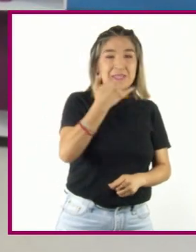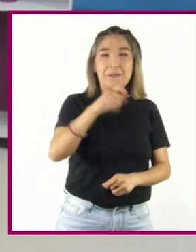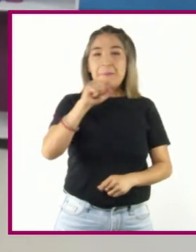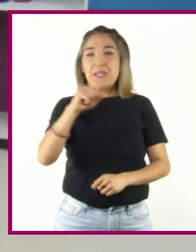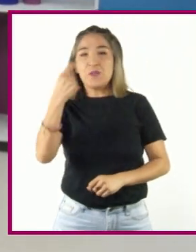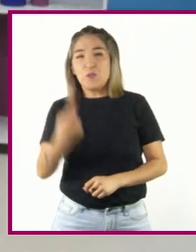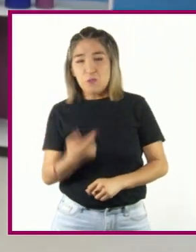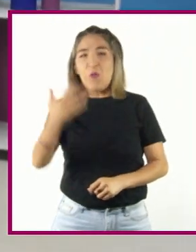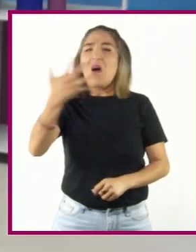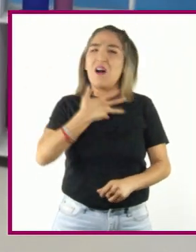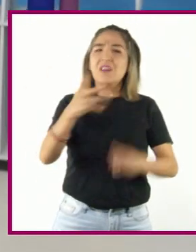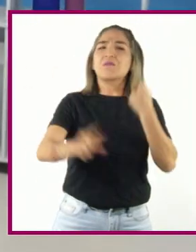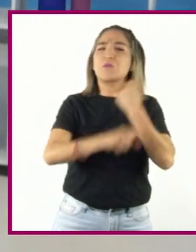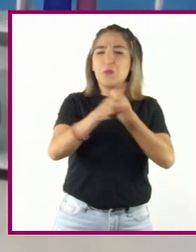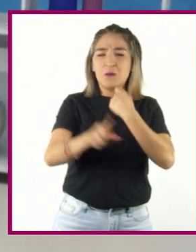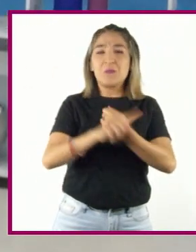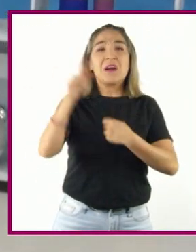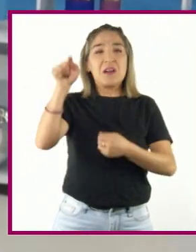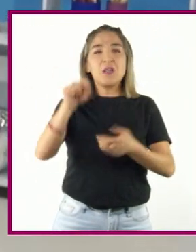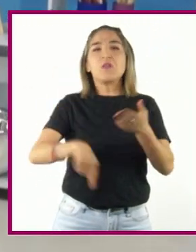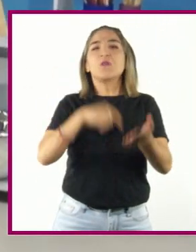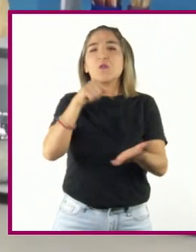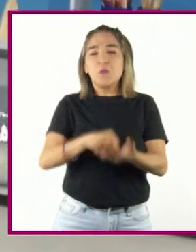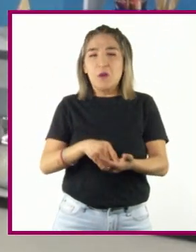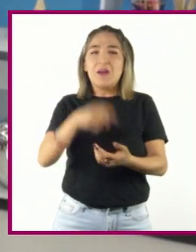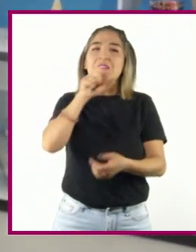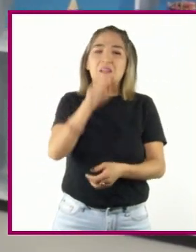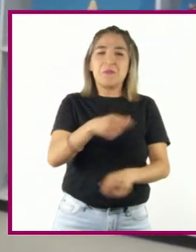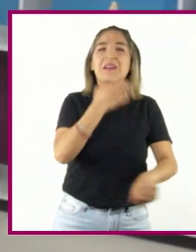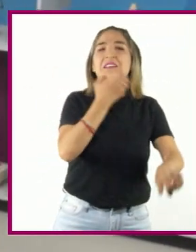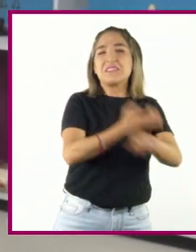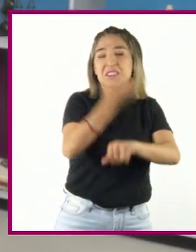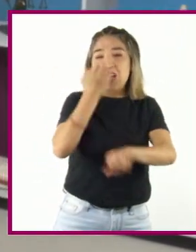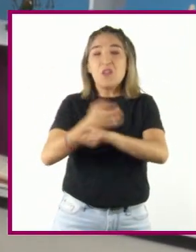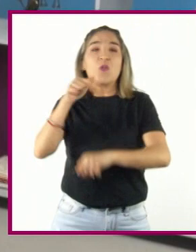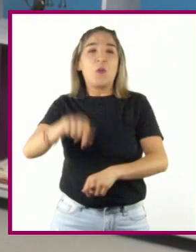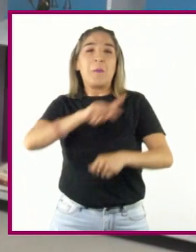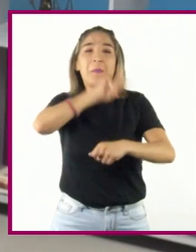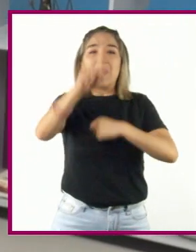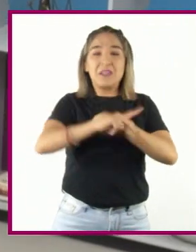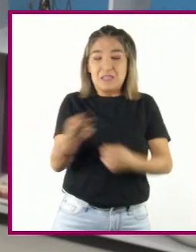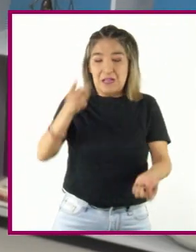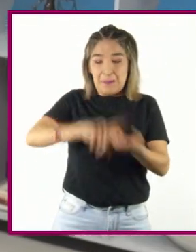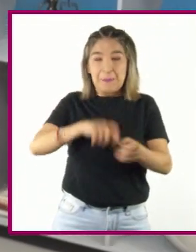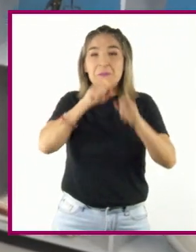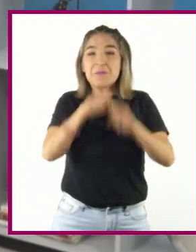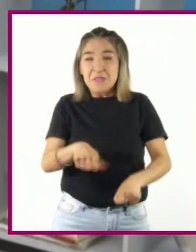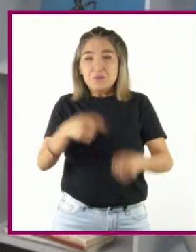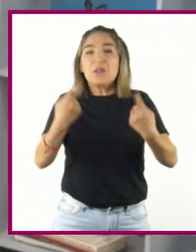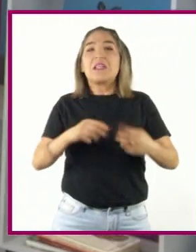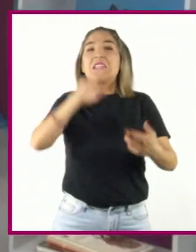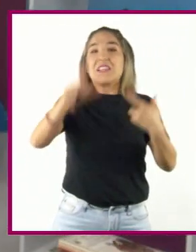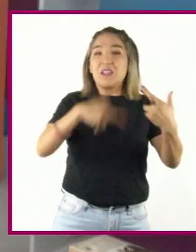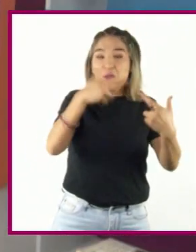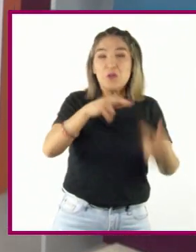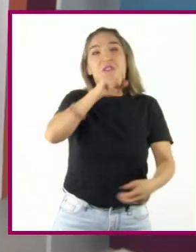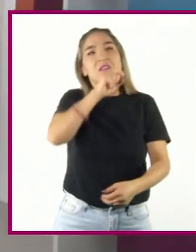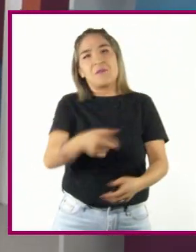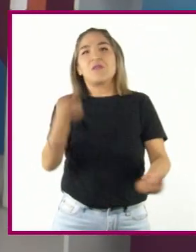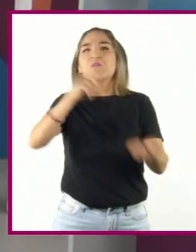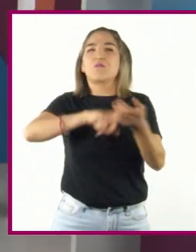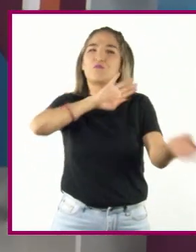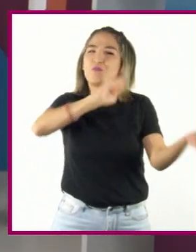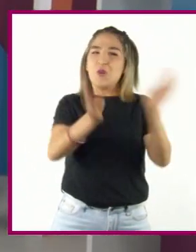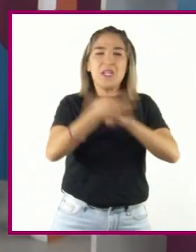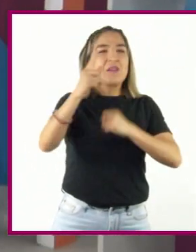existido conflictos, ya sea entre estados o al interior de ellos, que han tenido un impacto regional e incluso global. Así